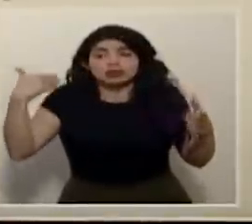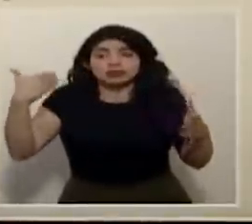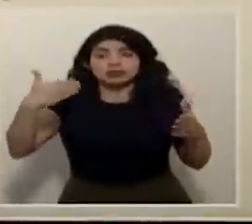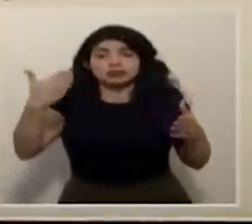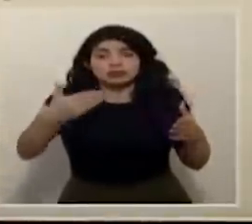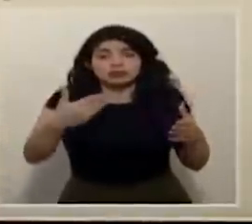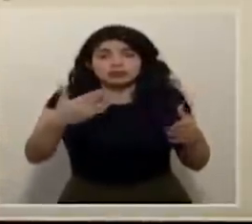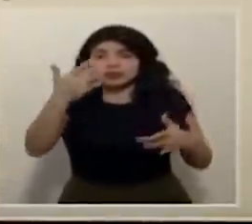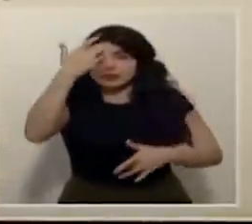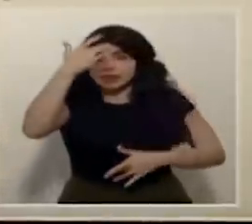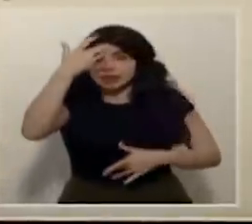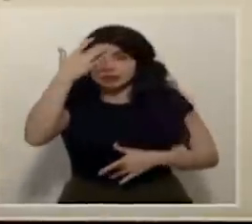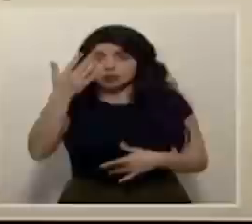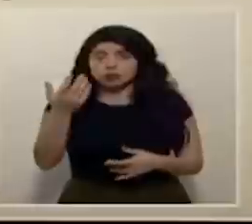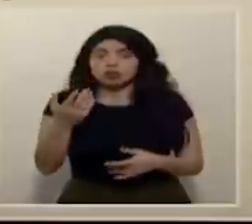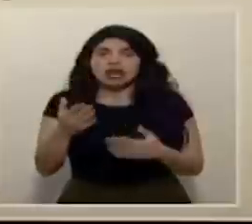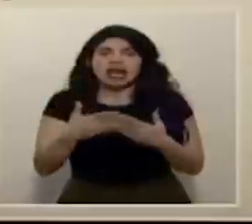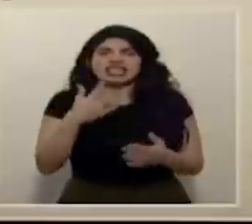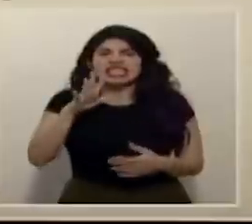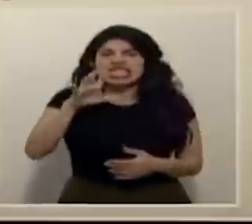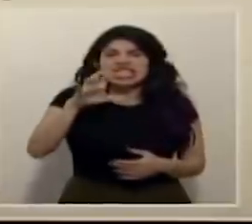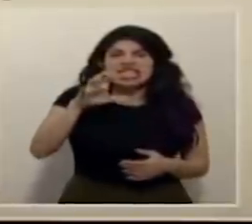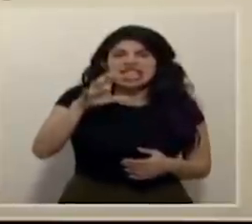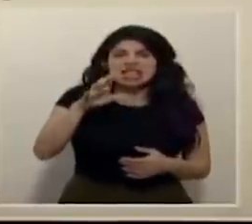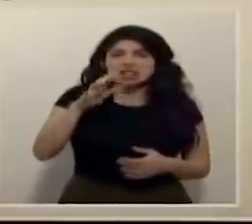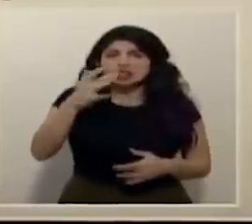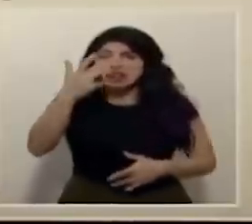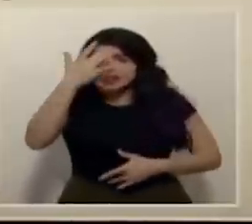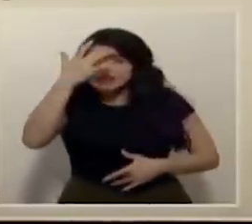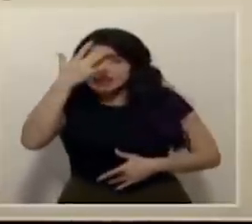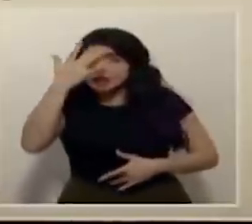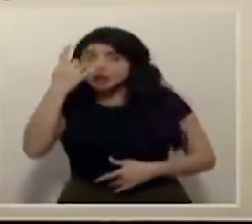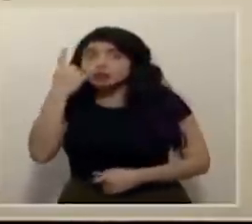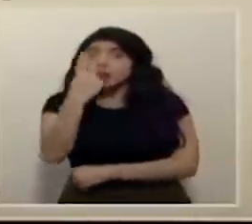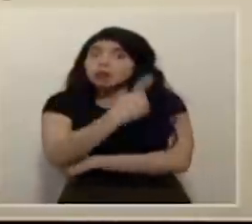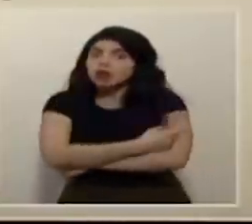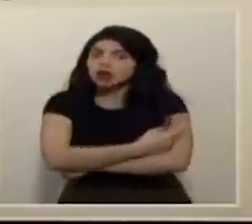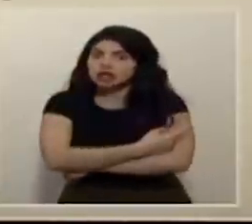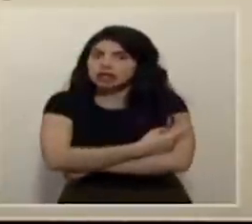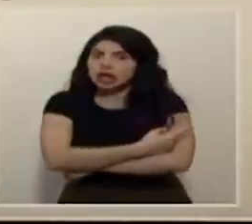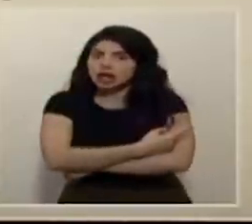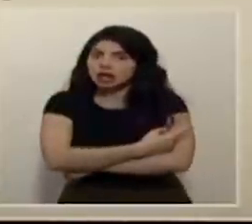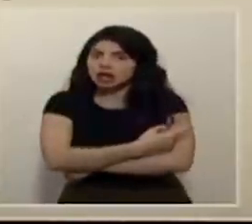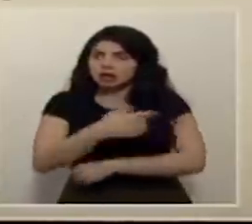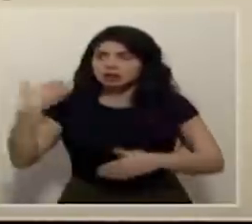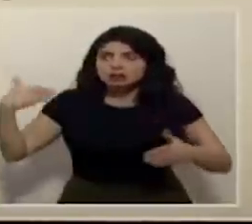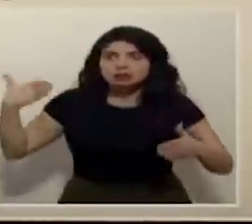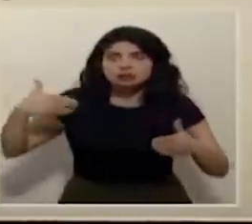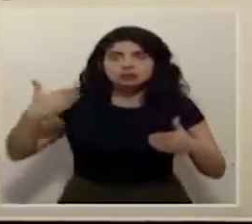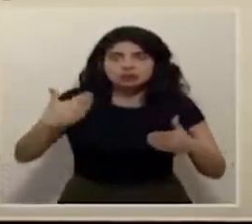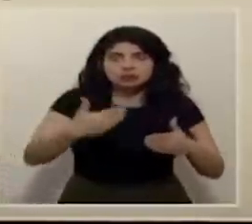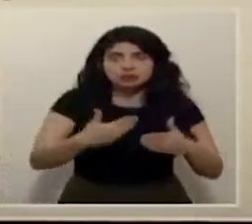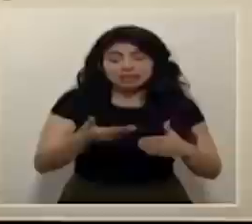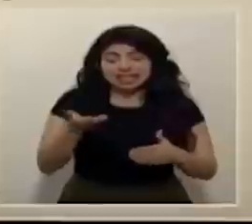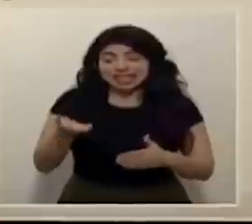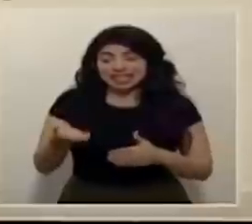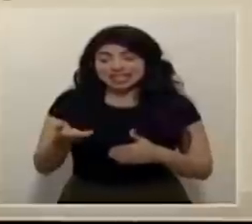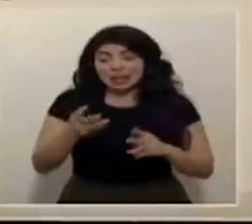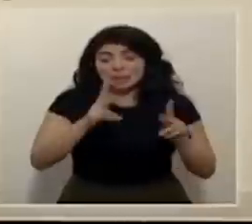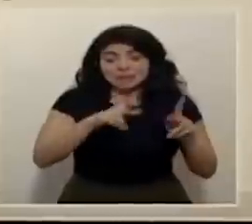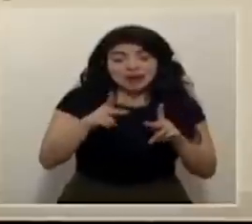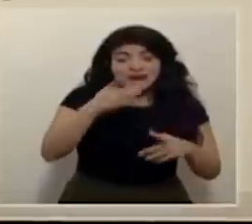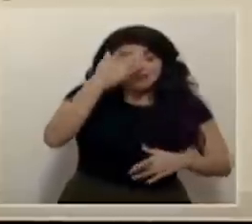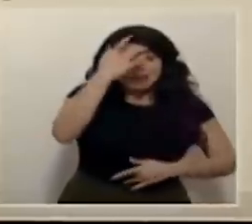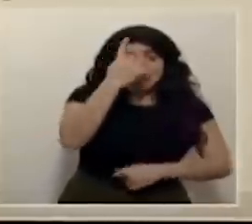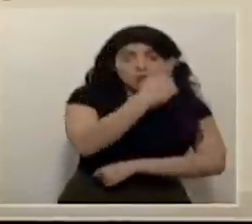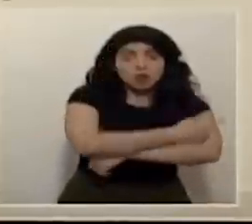recordemos es más o menos 500 y un poco más de casos por día y esta cantidad de casos por día